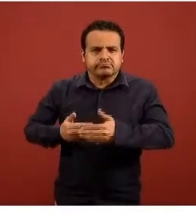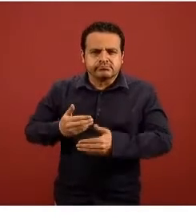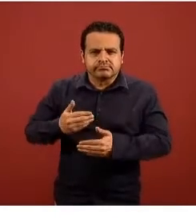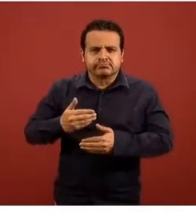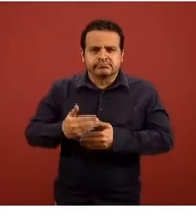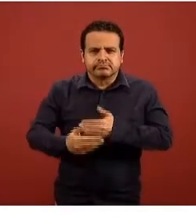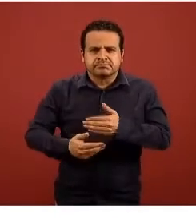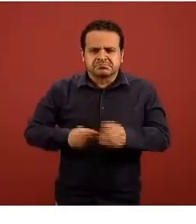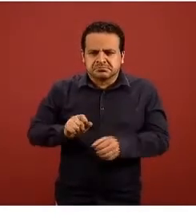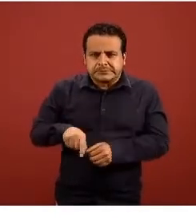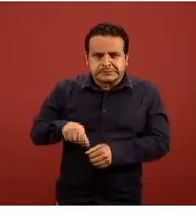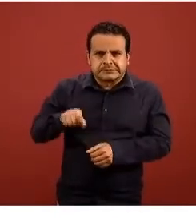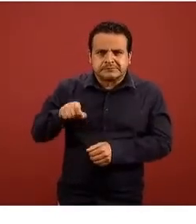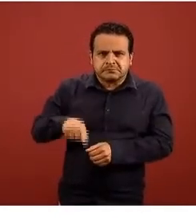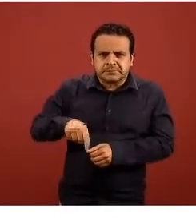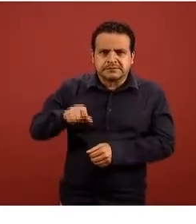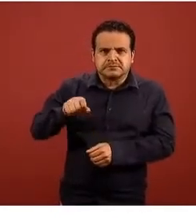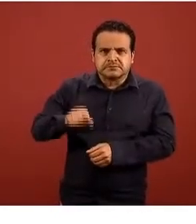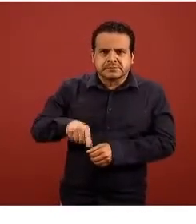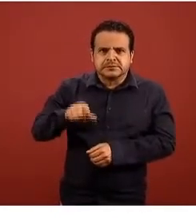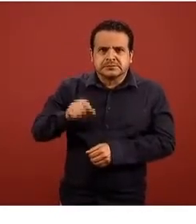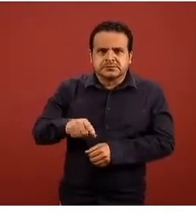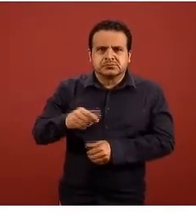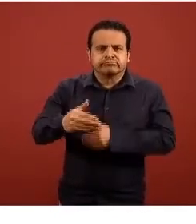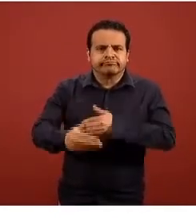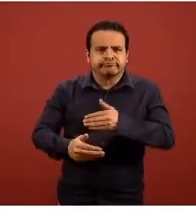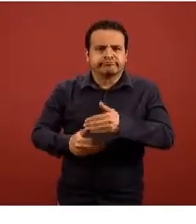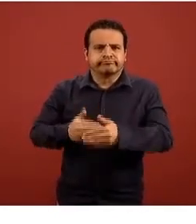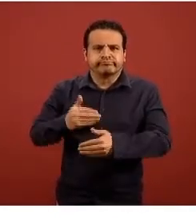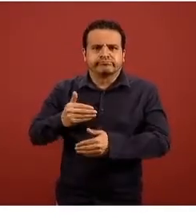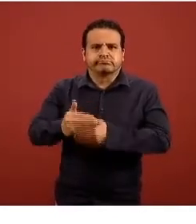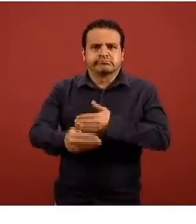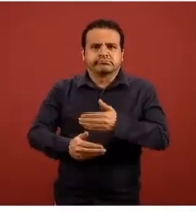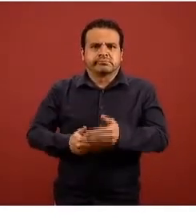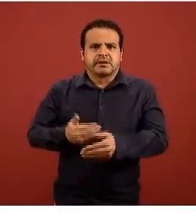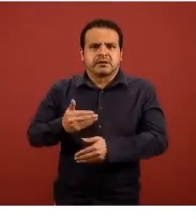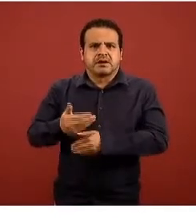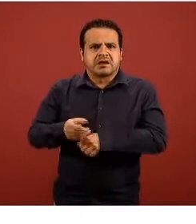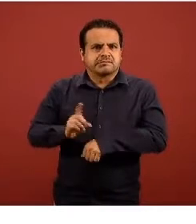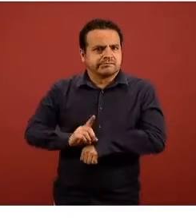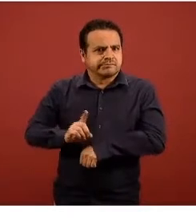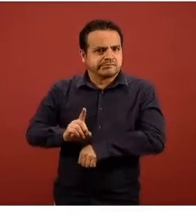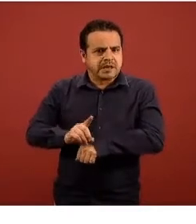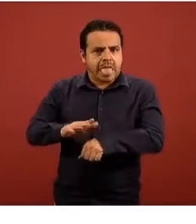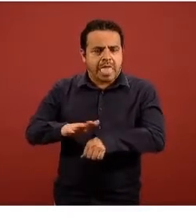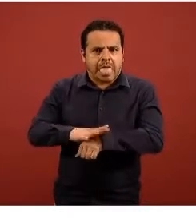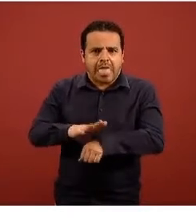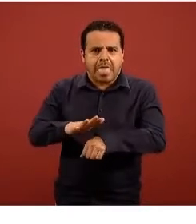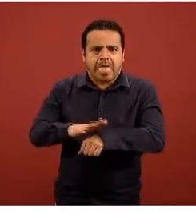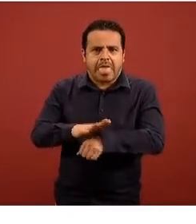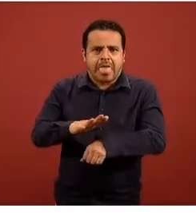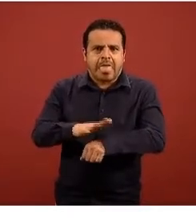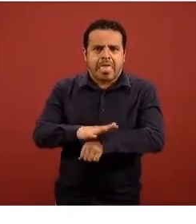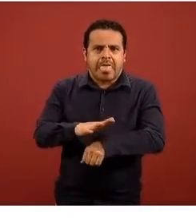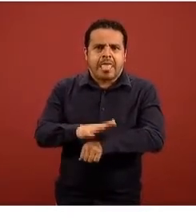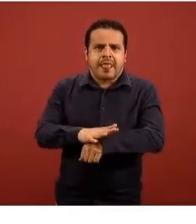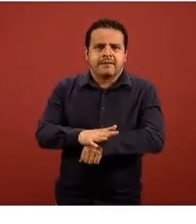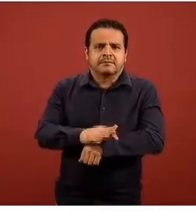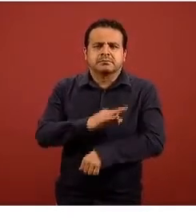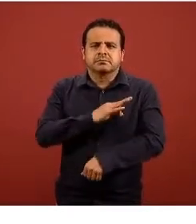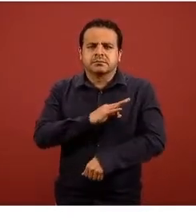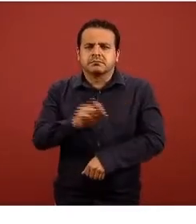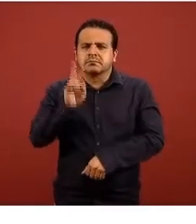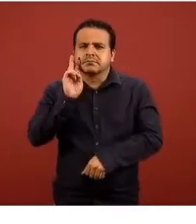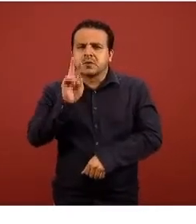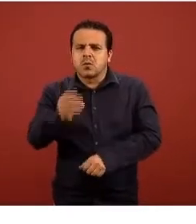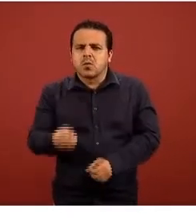continuamos a medida que va avanzando día con día esta diapositiva la estamos actualizando todos los días vemos cómo la mayor cantidad de carga